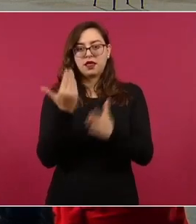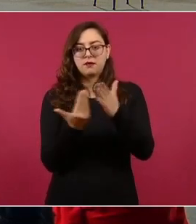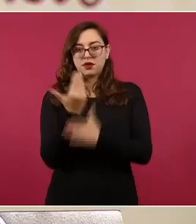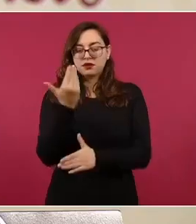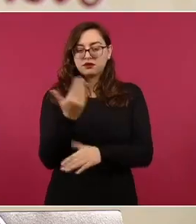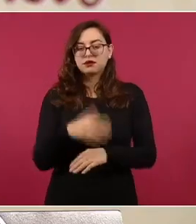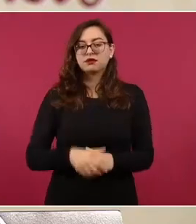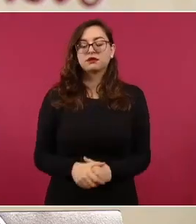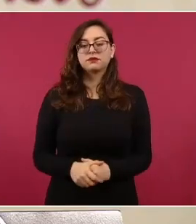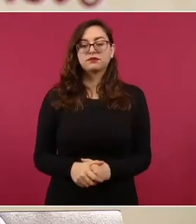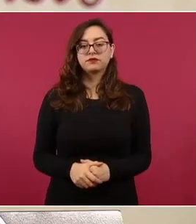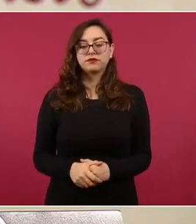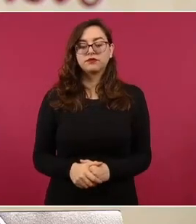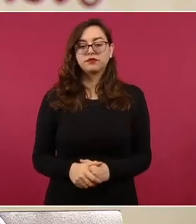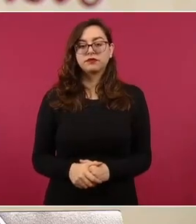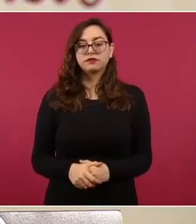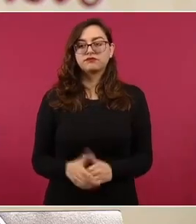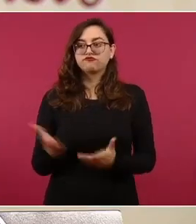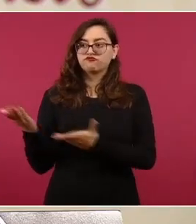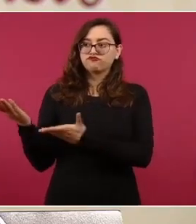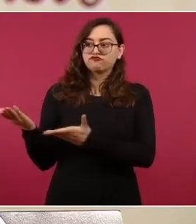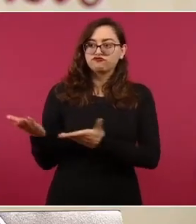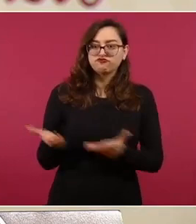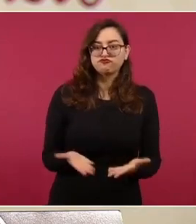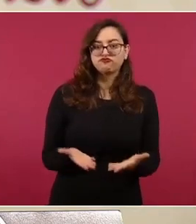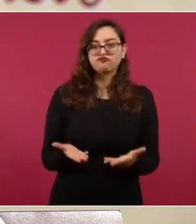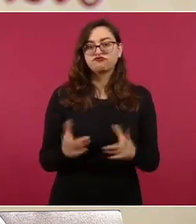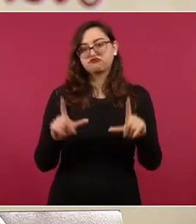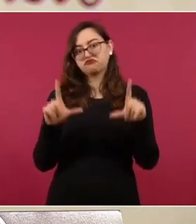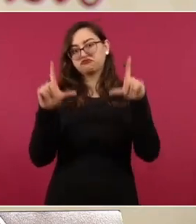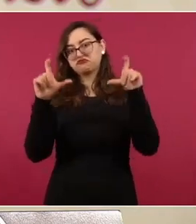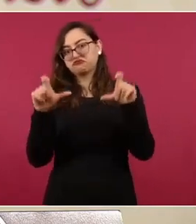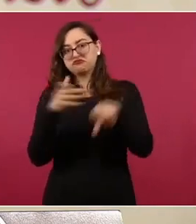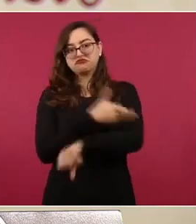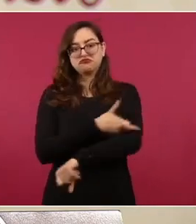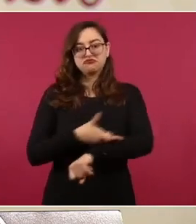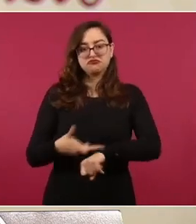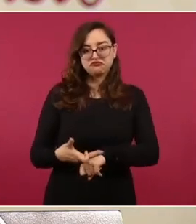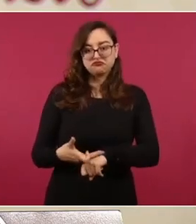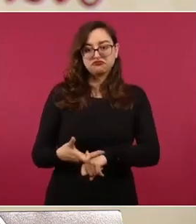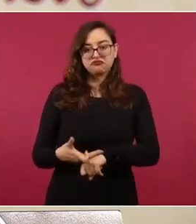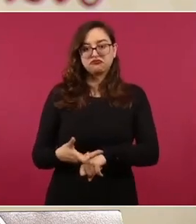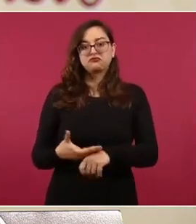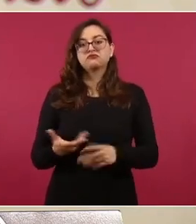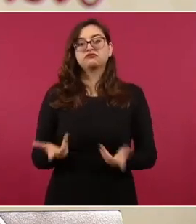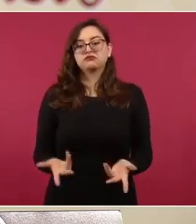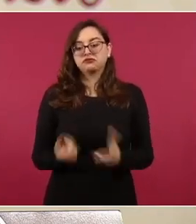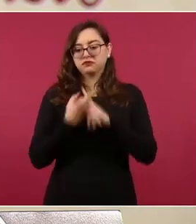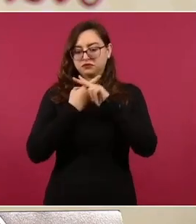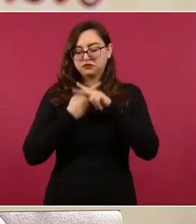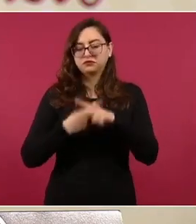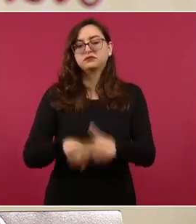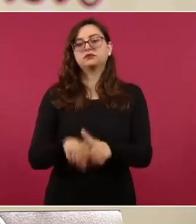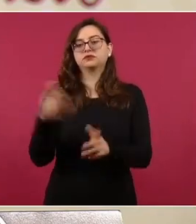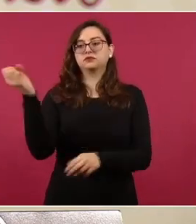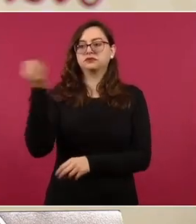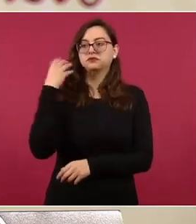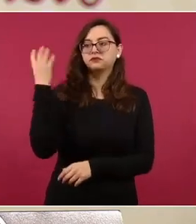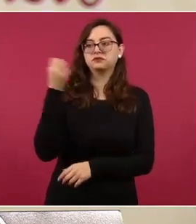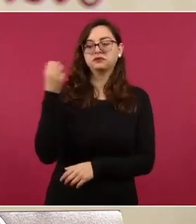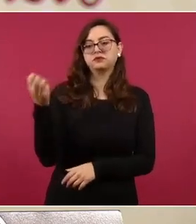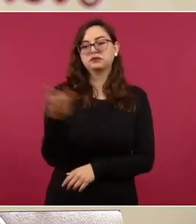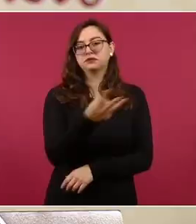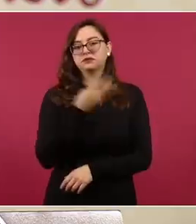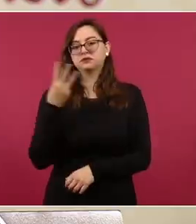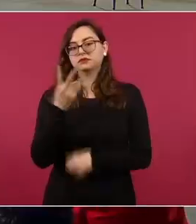Vamos a tener la ceremonia de recepción y lo que denominamos foto de familia, con lo cual se inicia la cumbre trilateral de América del